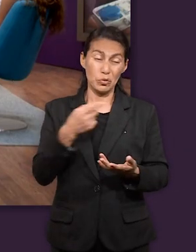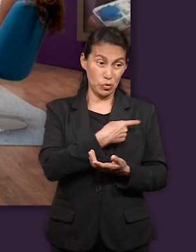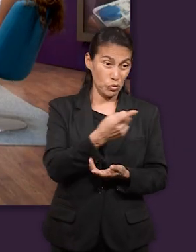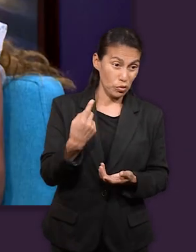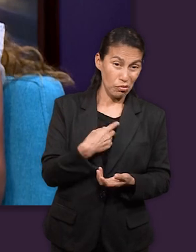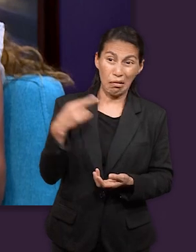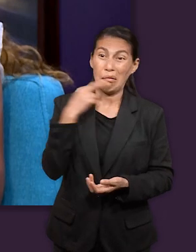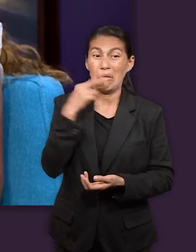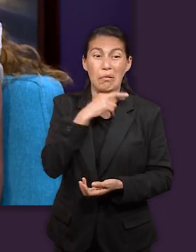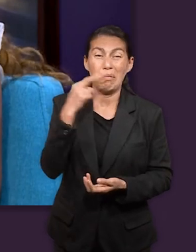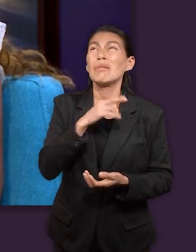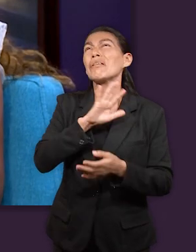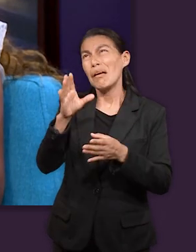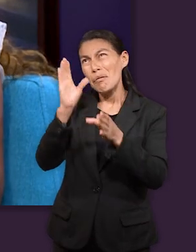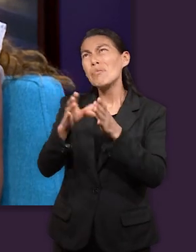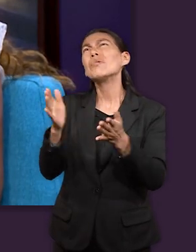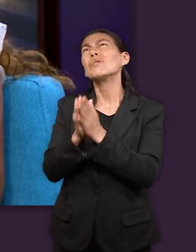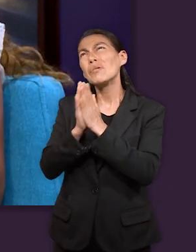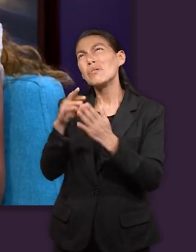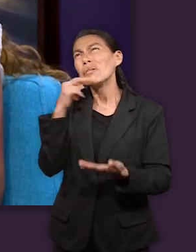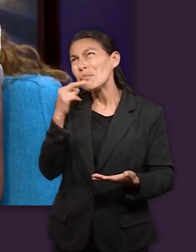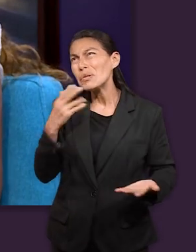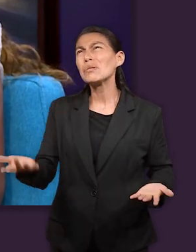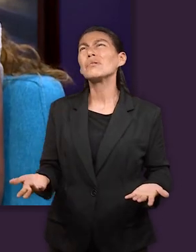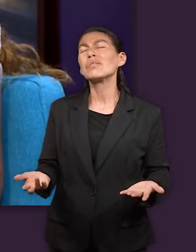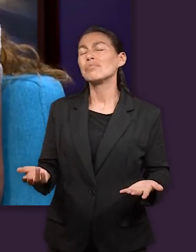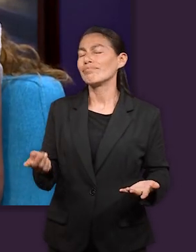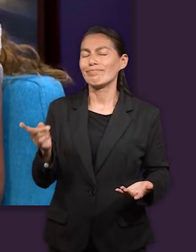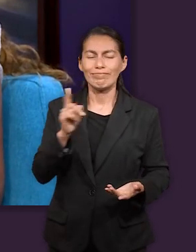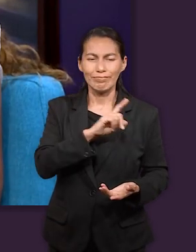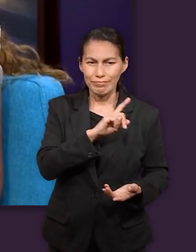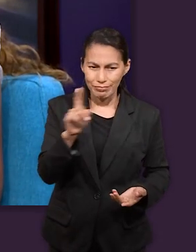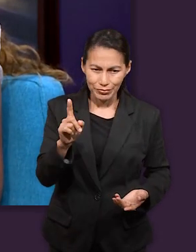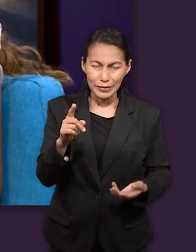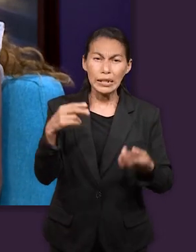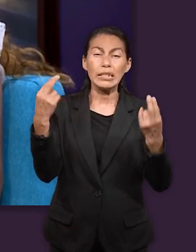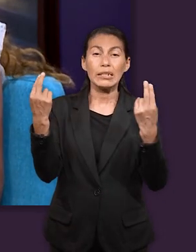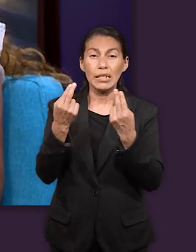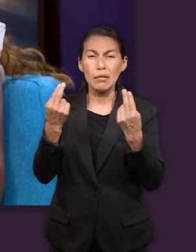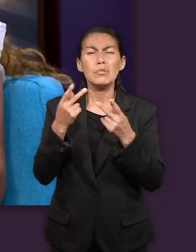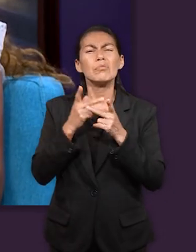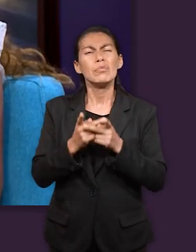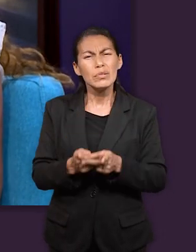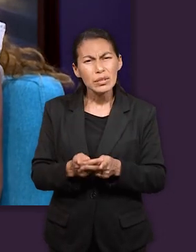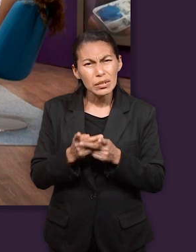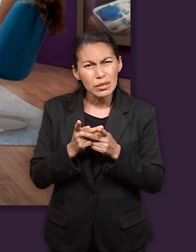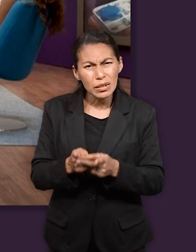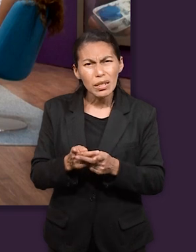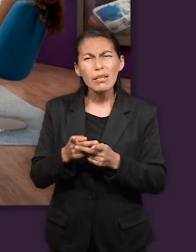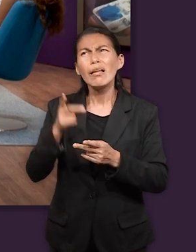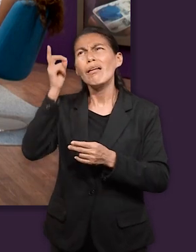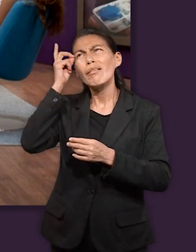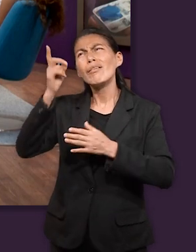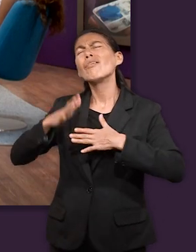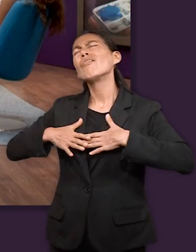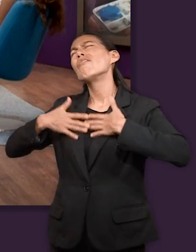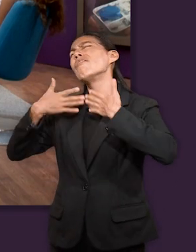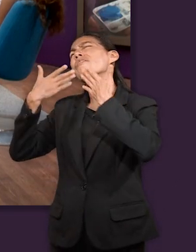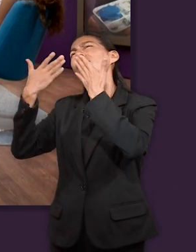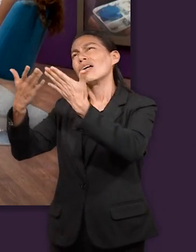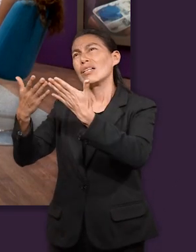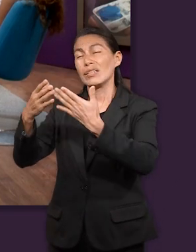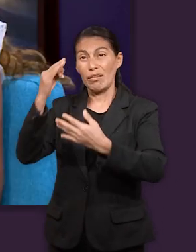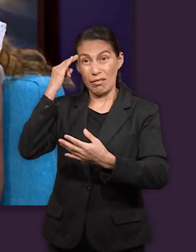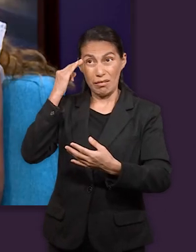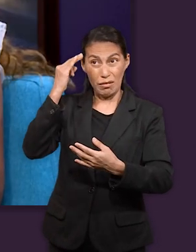a día que creemos que ya todo sea así la inmediatez presente siempre ¿no? pero debemos confiar en Dios ser pacientes